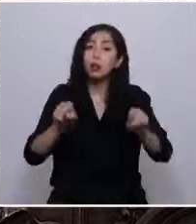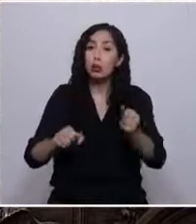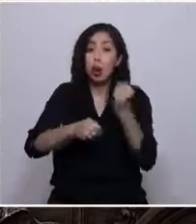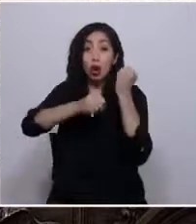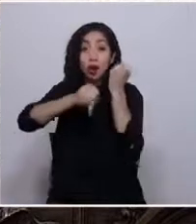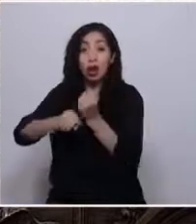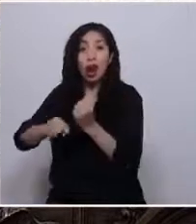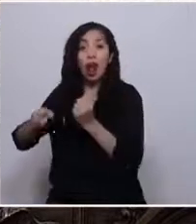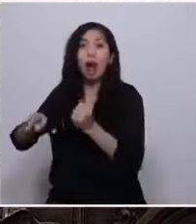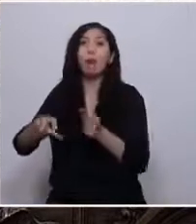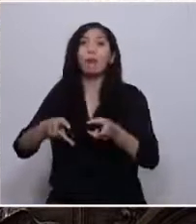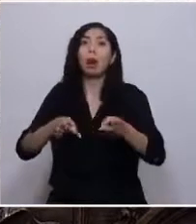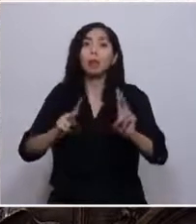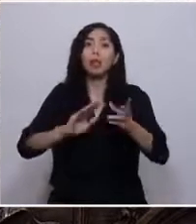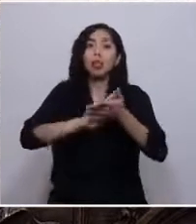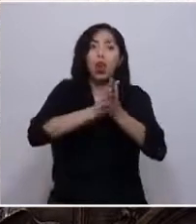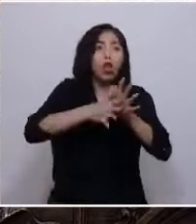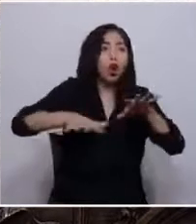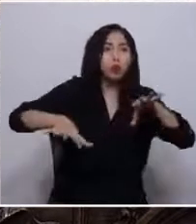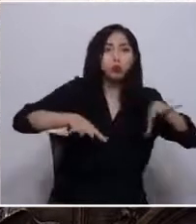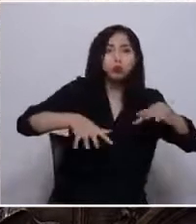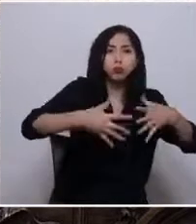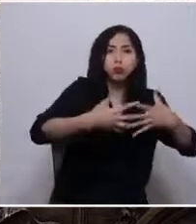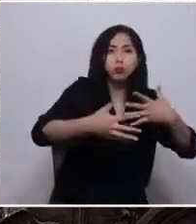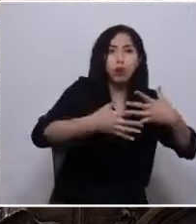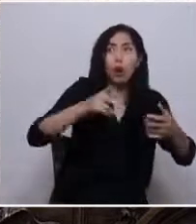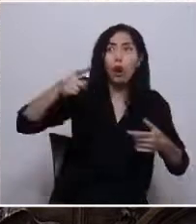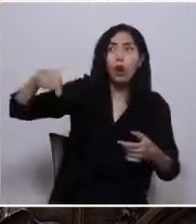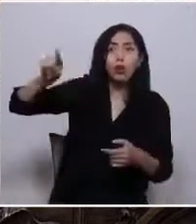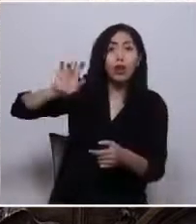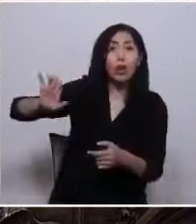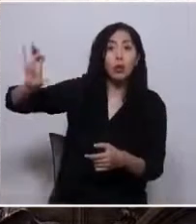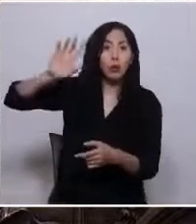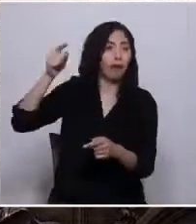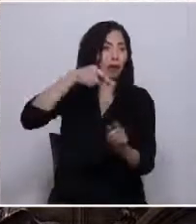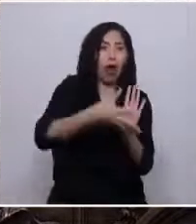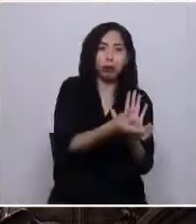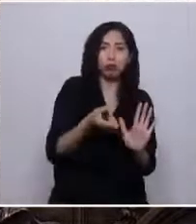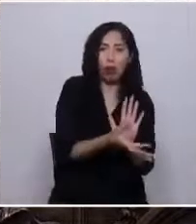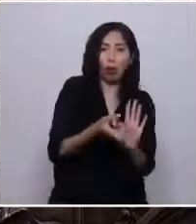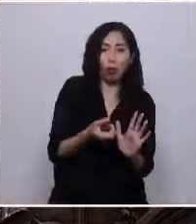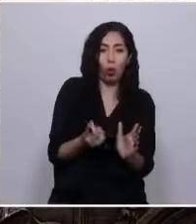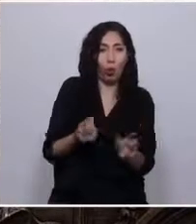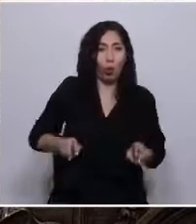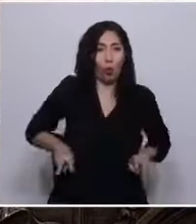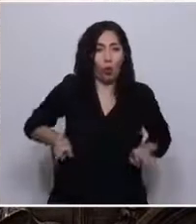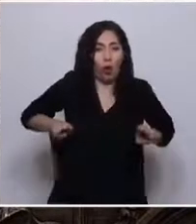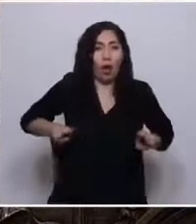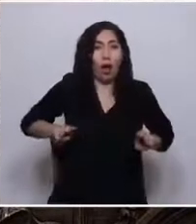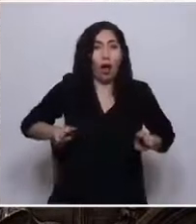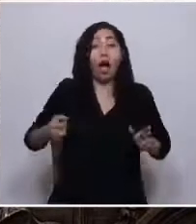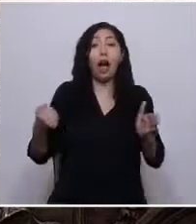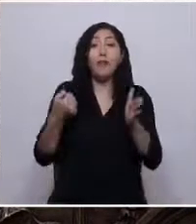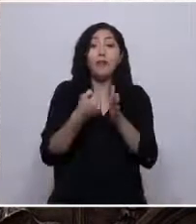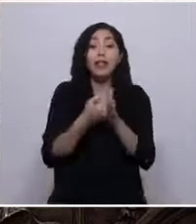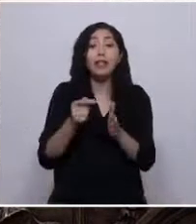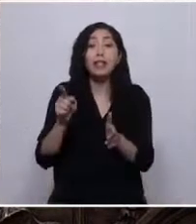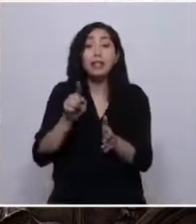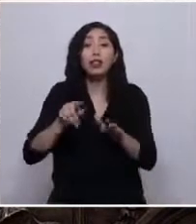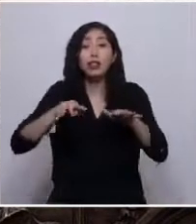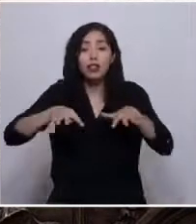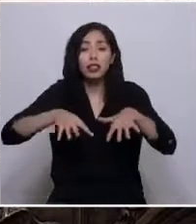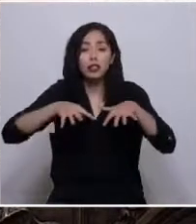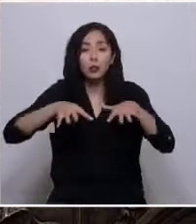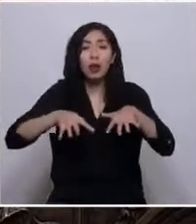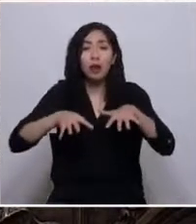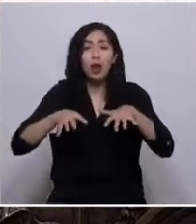continente financiaran la consolidación del capitalismo europeo. A finales del siglo XIX, las élites extranjeras y nacionales nos